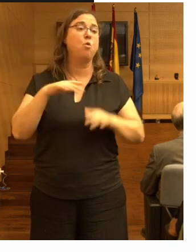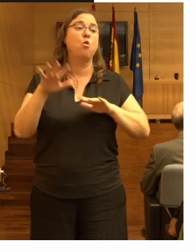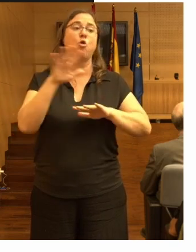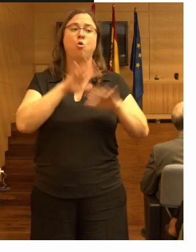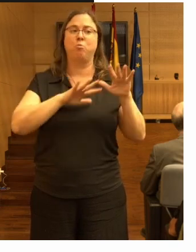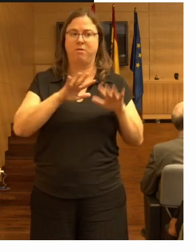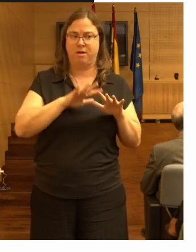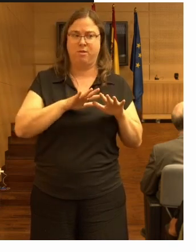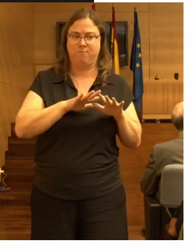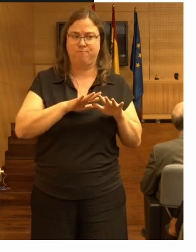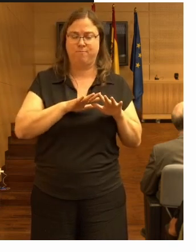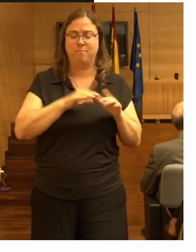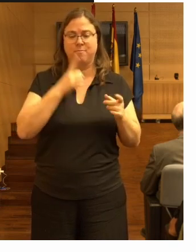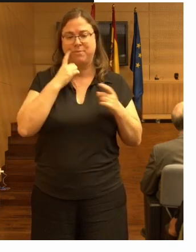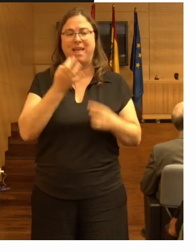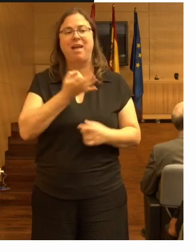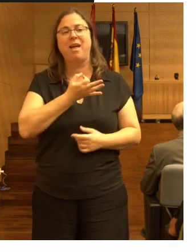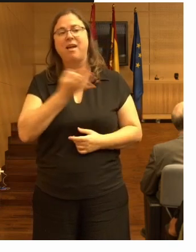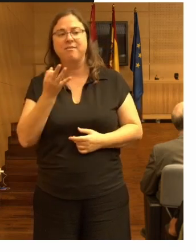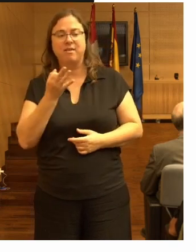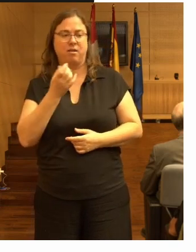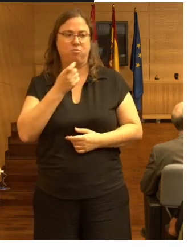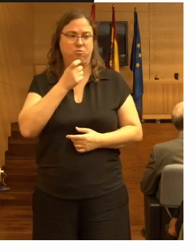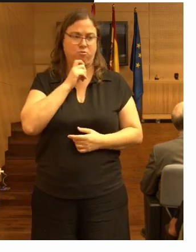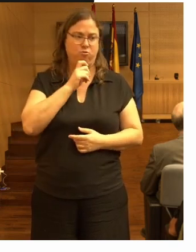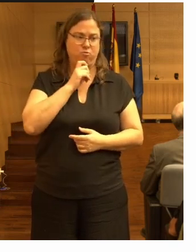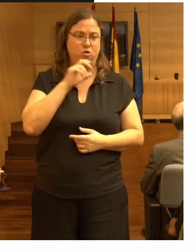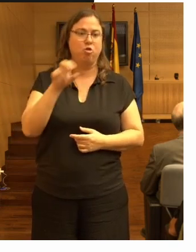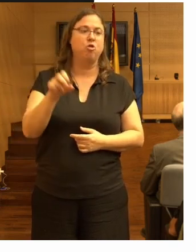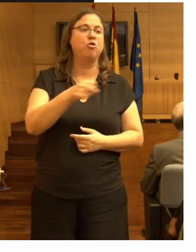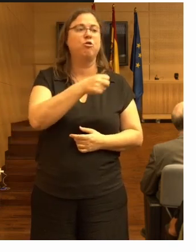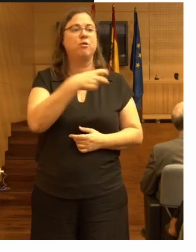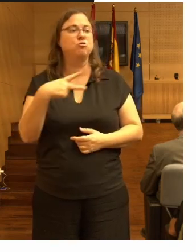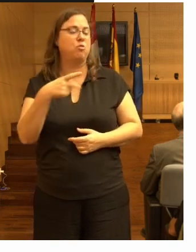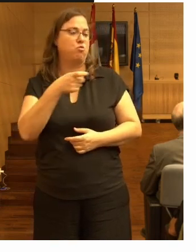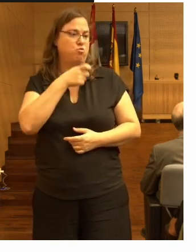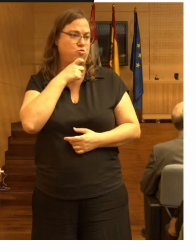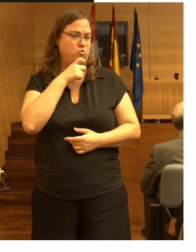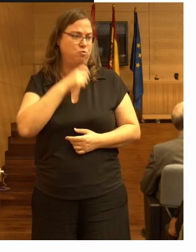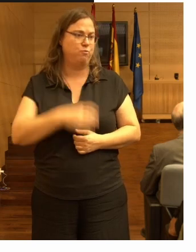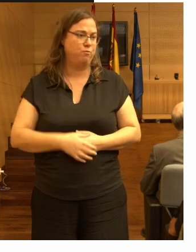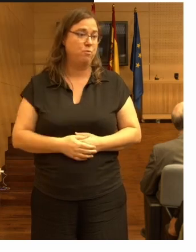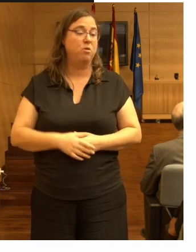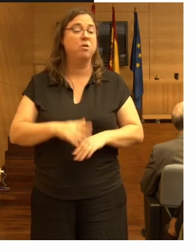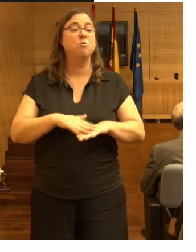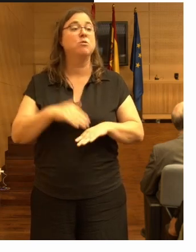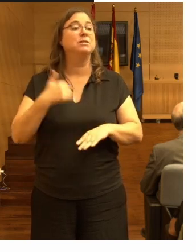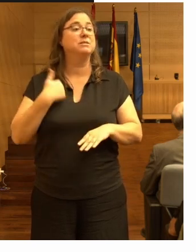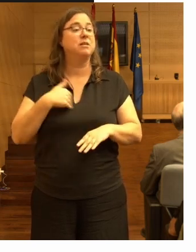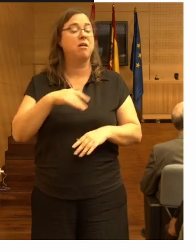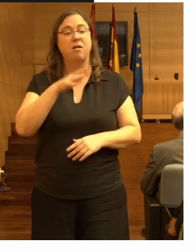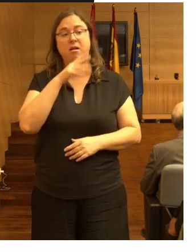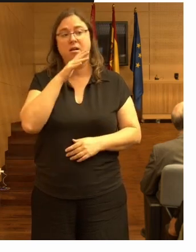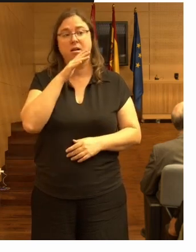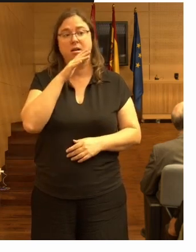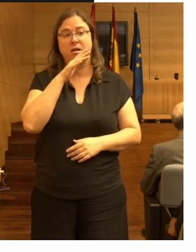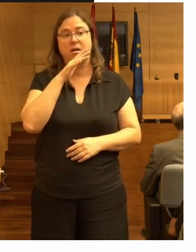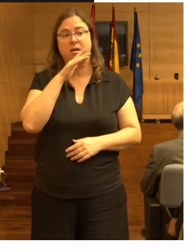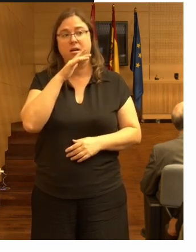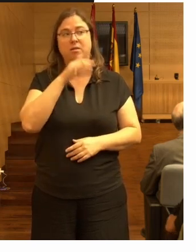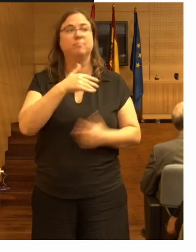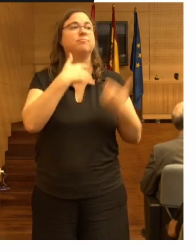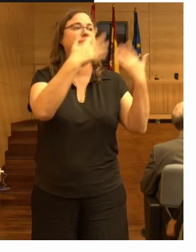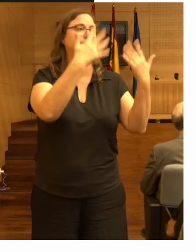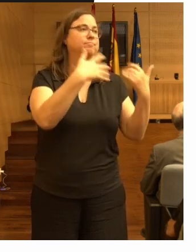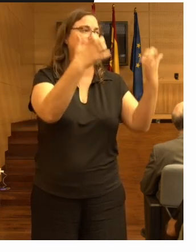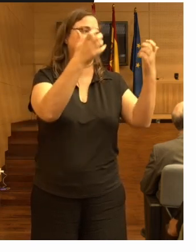medir la eficacia de los resultados de la prevención de caídas y con eso ya paso la palabra otra vez al